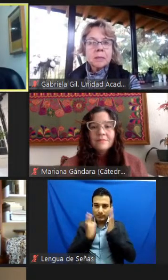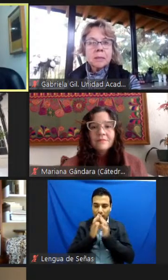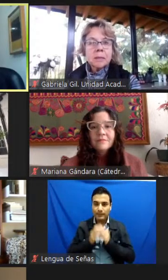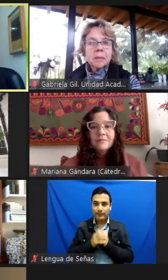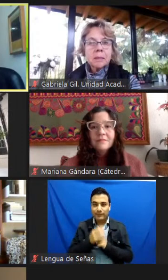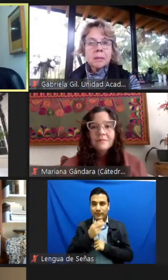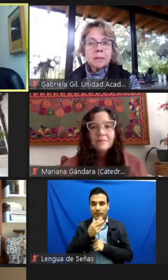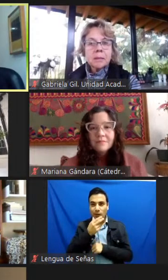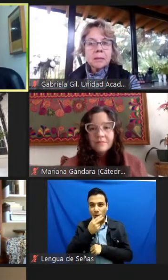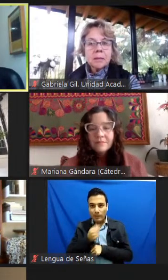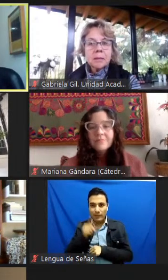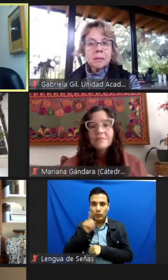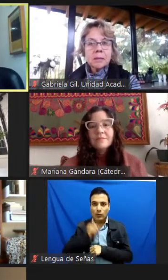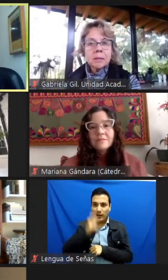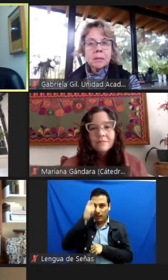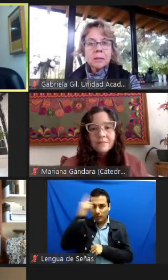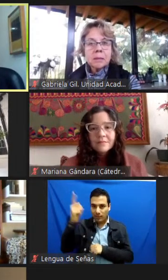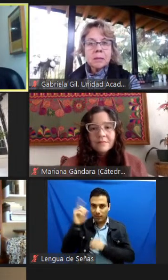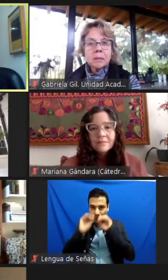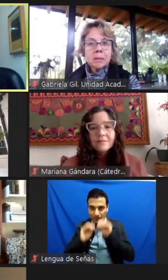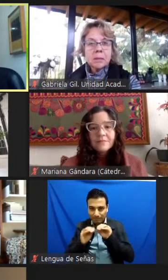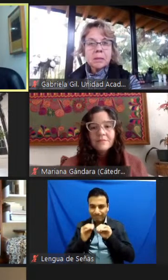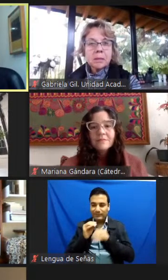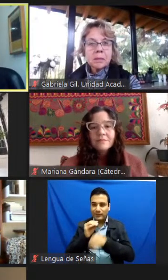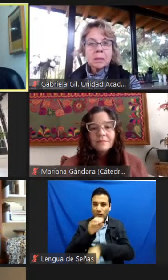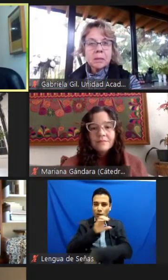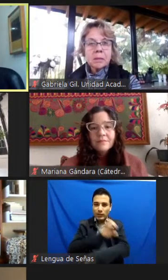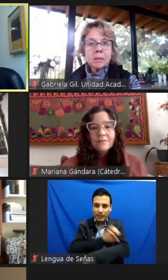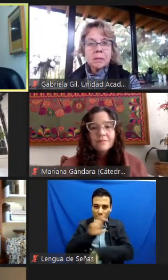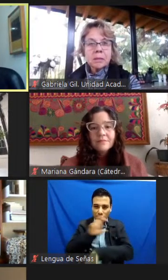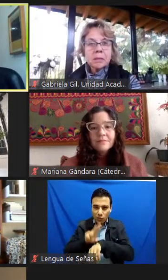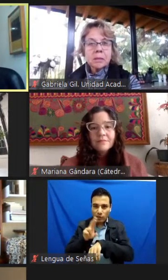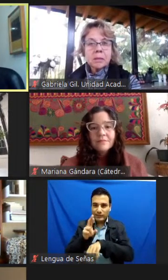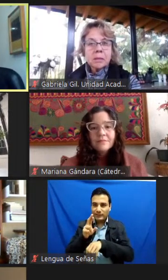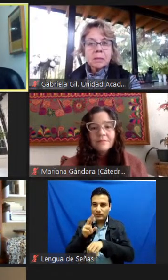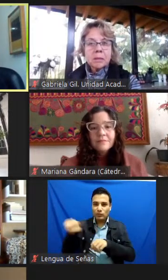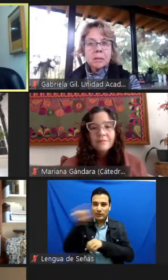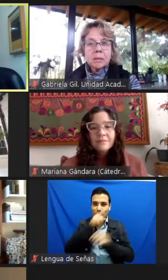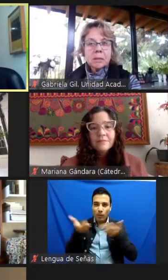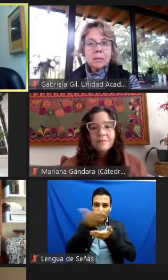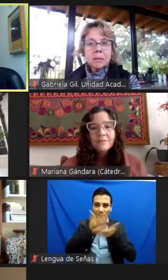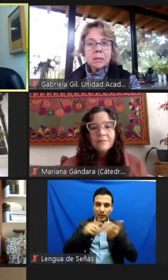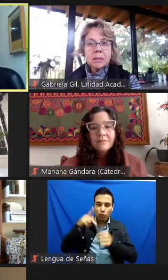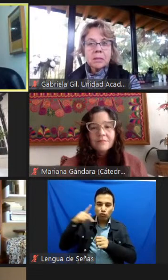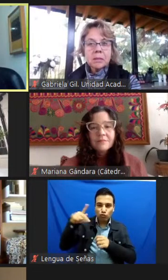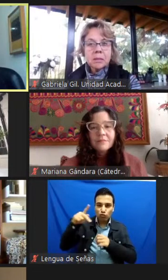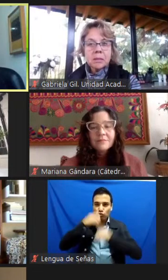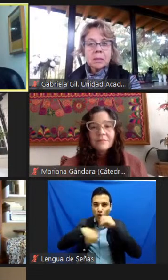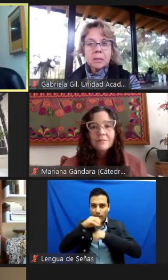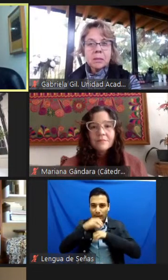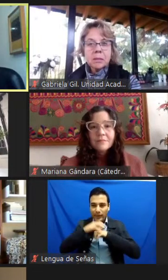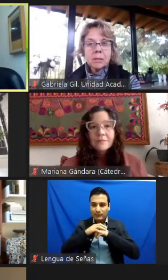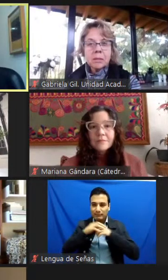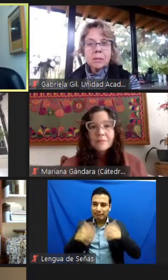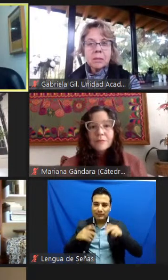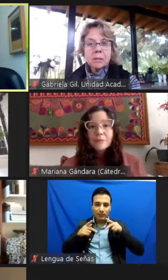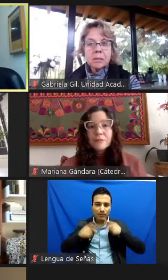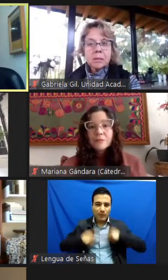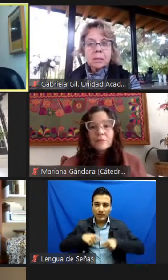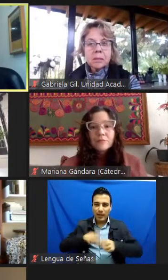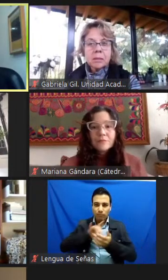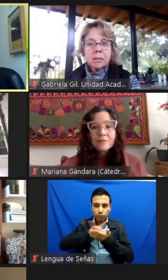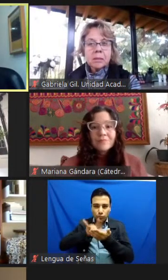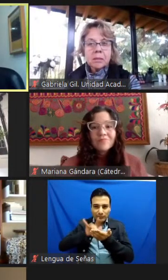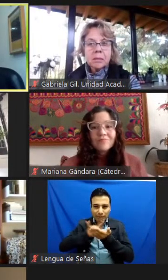los gestores, a quienes comparten su obra, a quienes ponen su práctica al servicio de la ciudad, de la comunidad, de la sociedad,